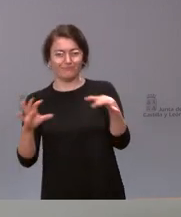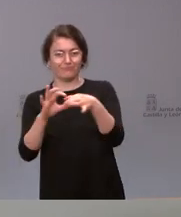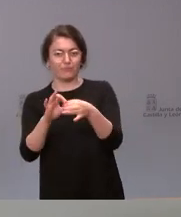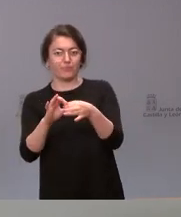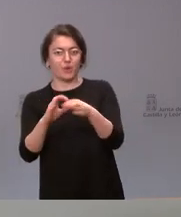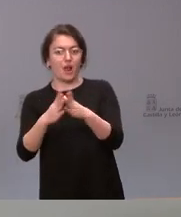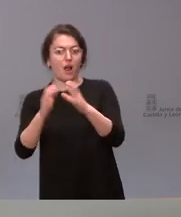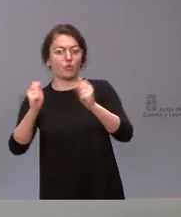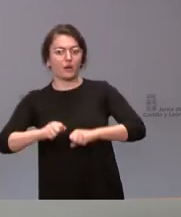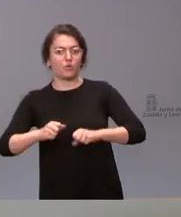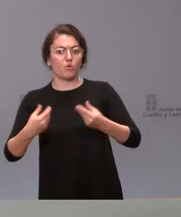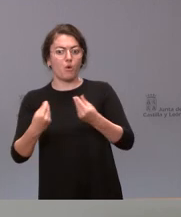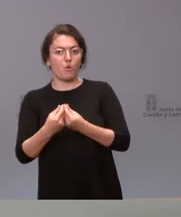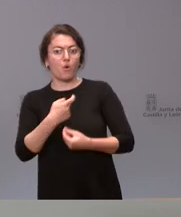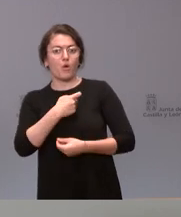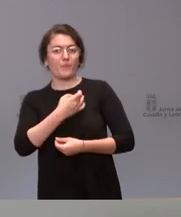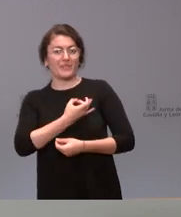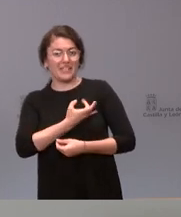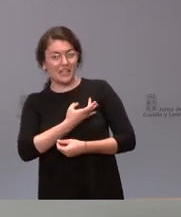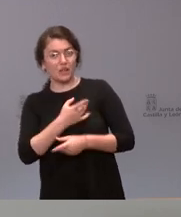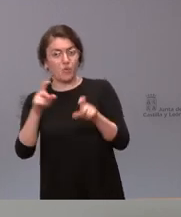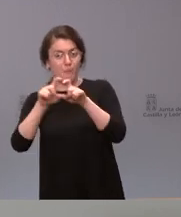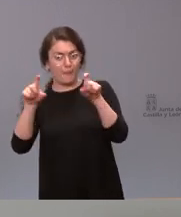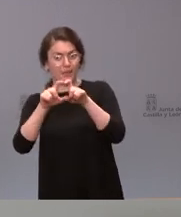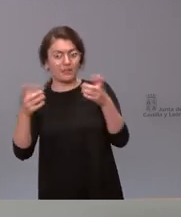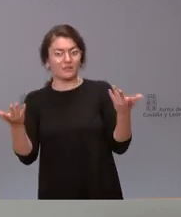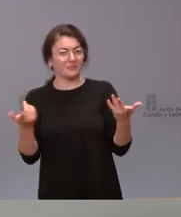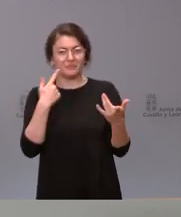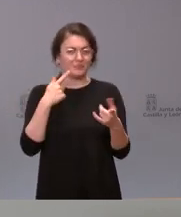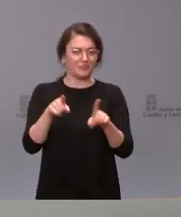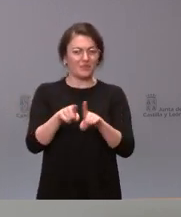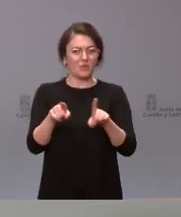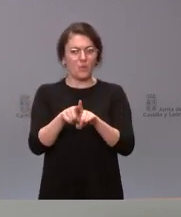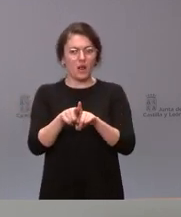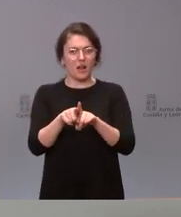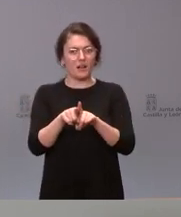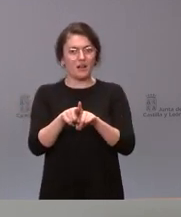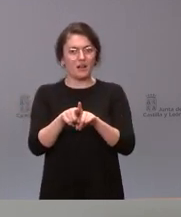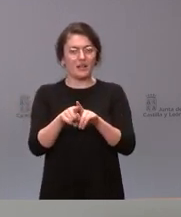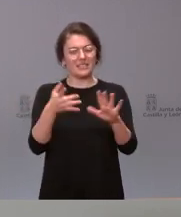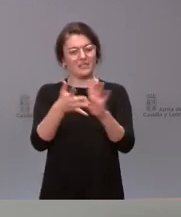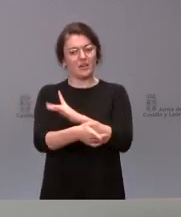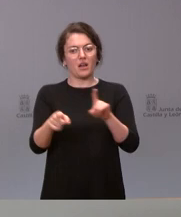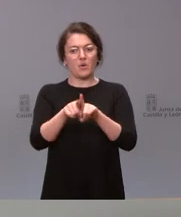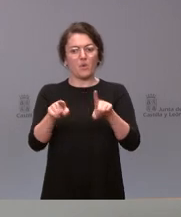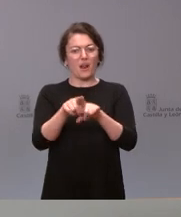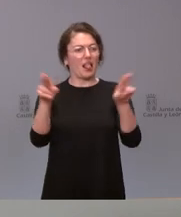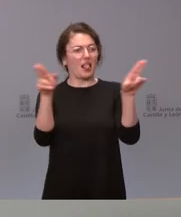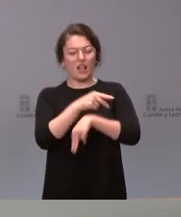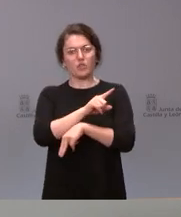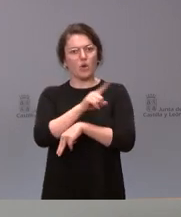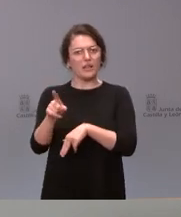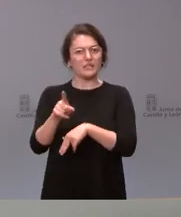sociales. Esto está muy lejos la palabra eliminación de la palabra de evaluación de las políticas y de acordar